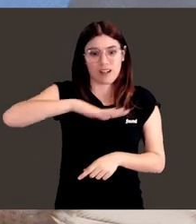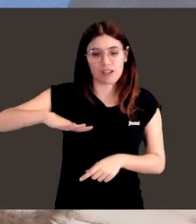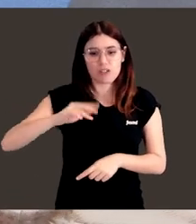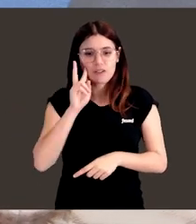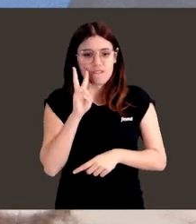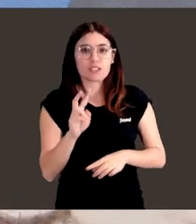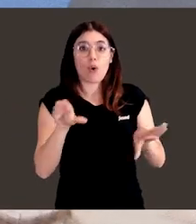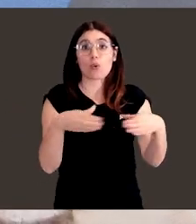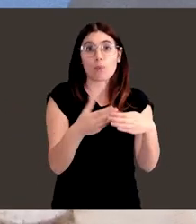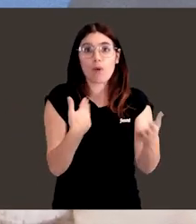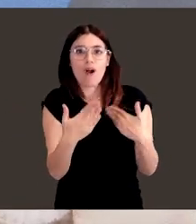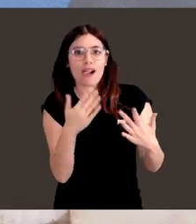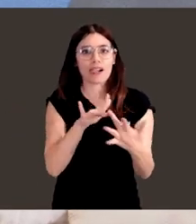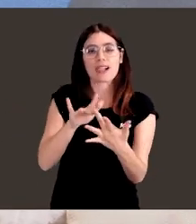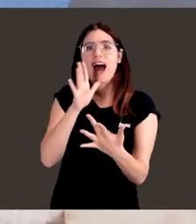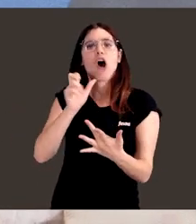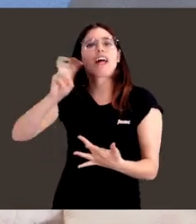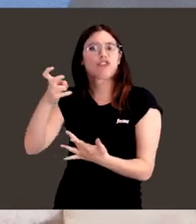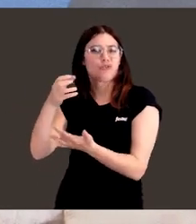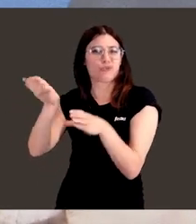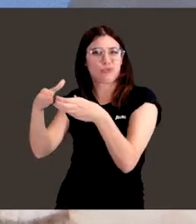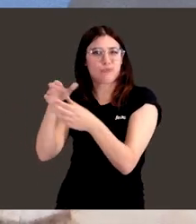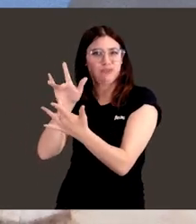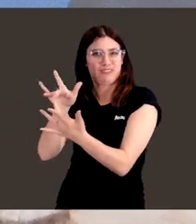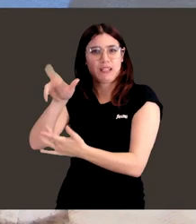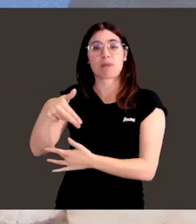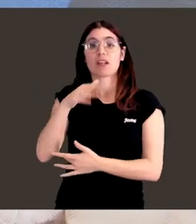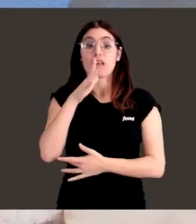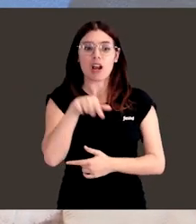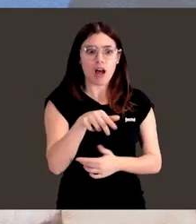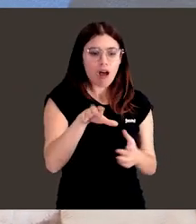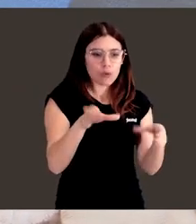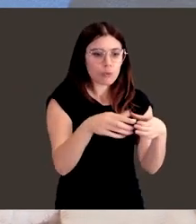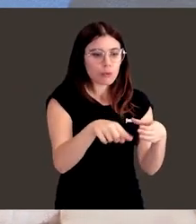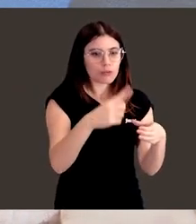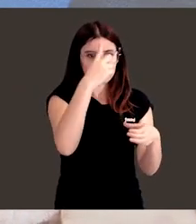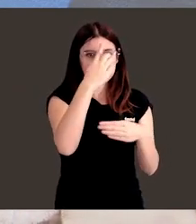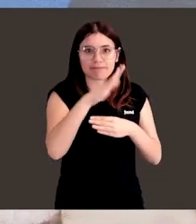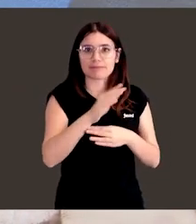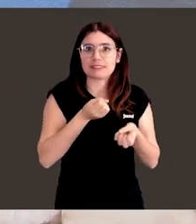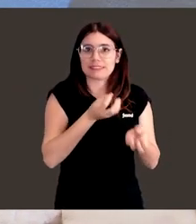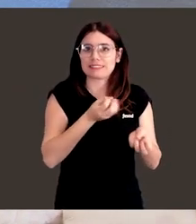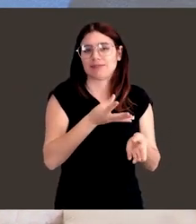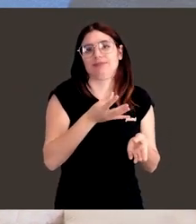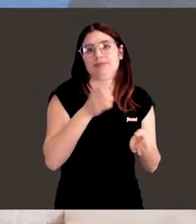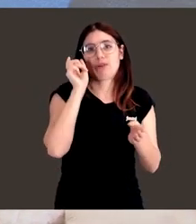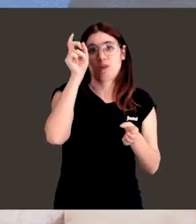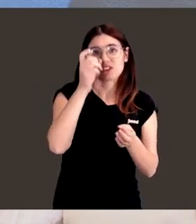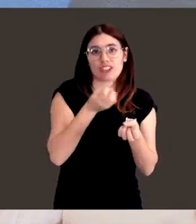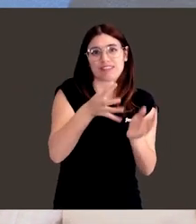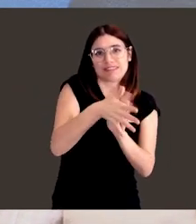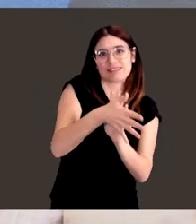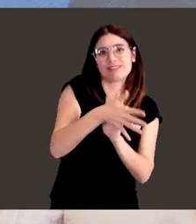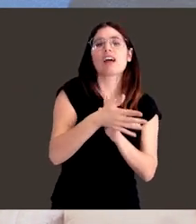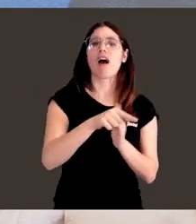han reflejado, cuando he estado con el grupo que he estado, ahora creo que voy a estar con otro, han reflejado el trabajo que han hecho los